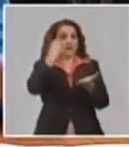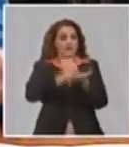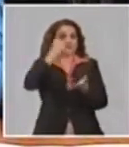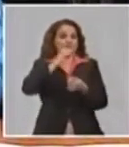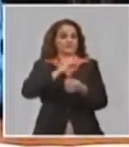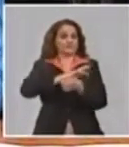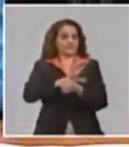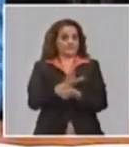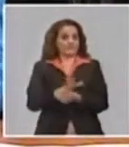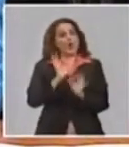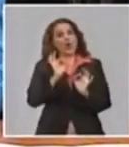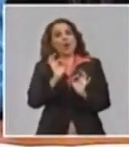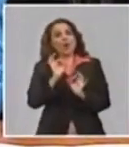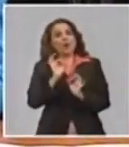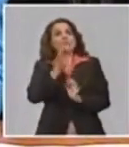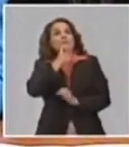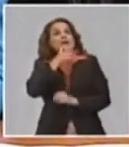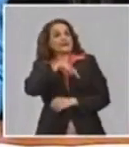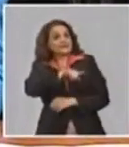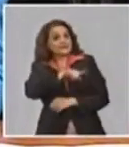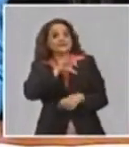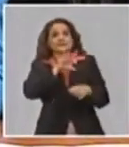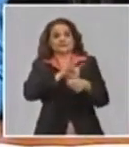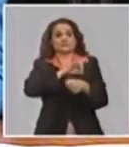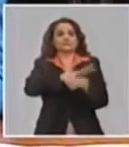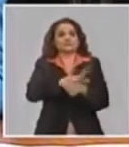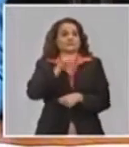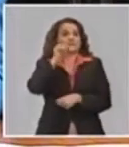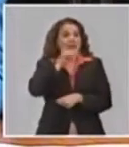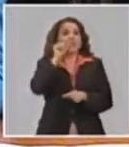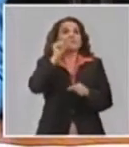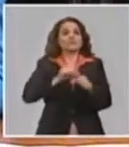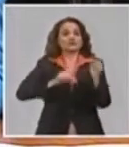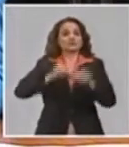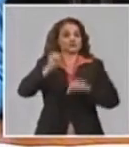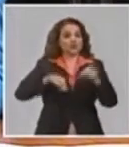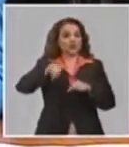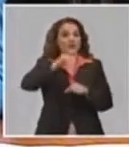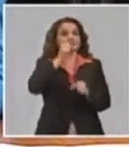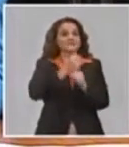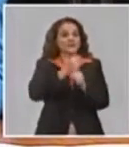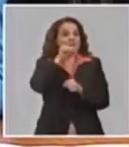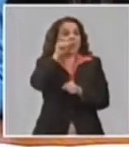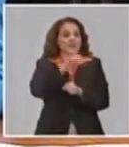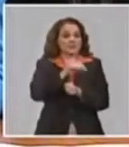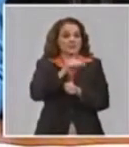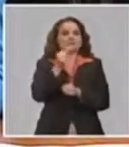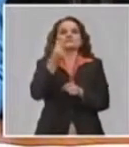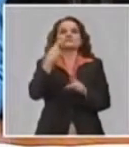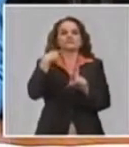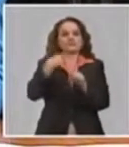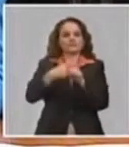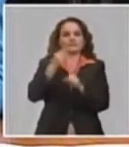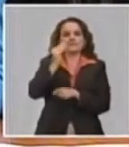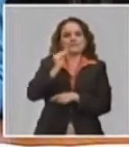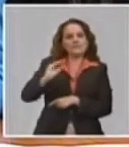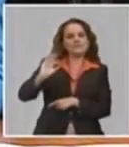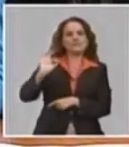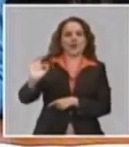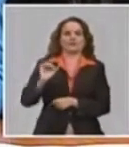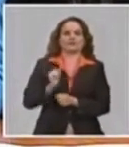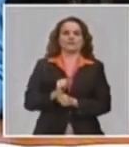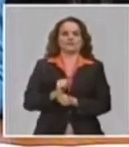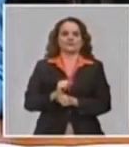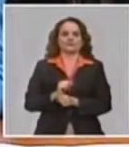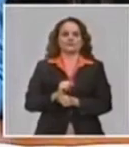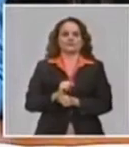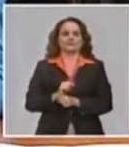se mantenga la pandemia esto es una medida que está destinada a abarcar más de 3.000 trabajadores y que tiene un